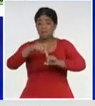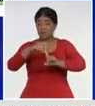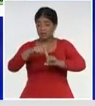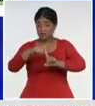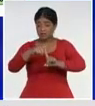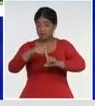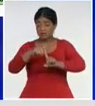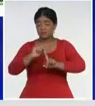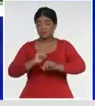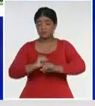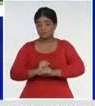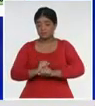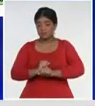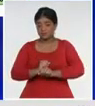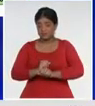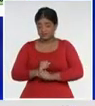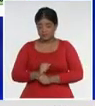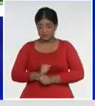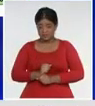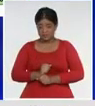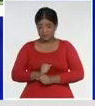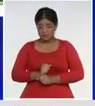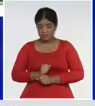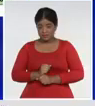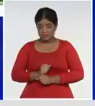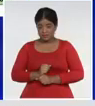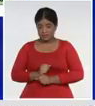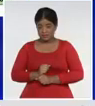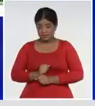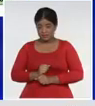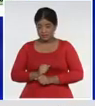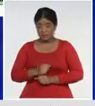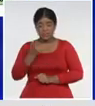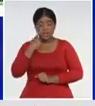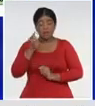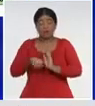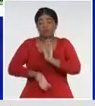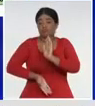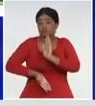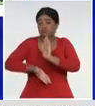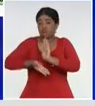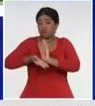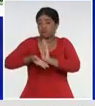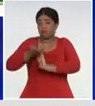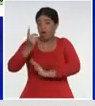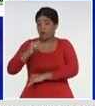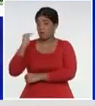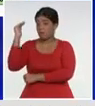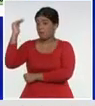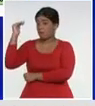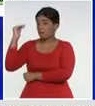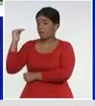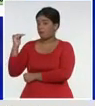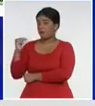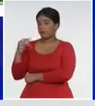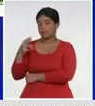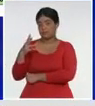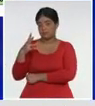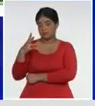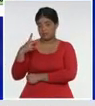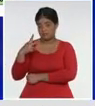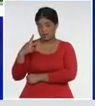tenido, en los últimos días, se incrementa, y se posiciona, en el tercer lugar, con